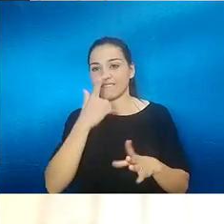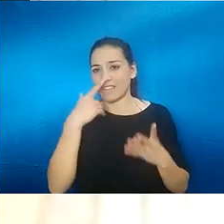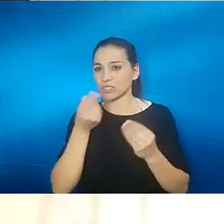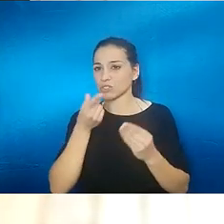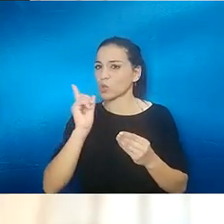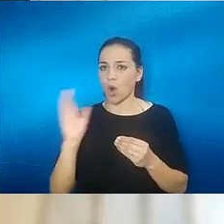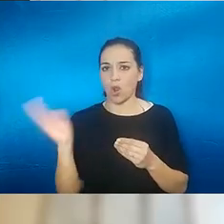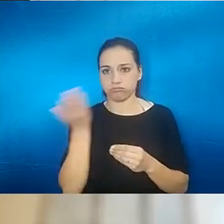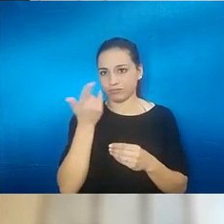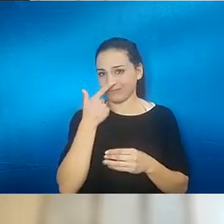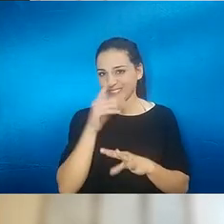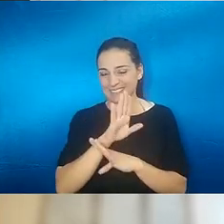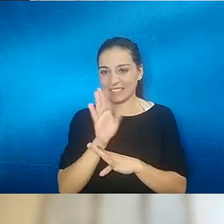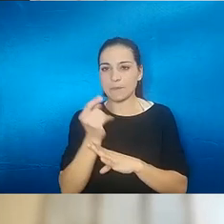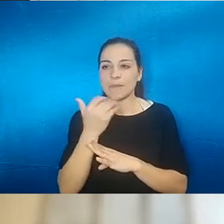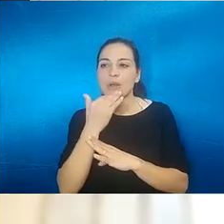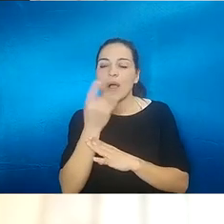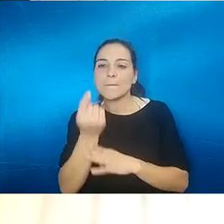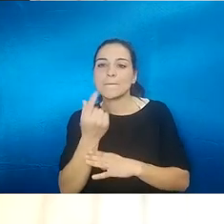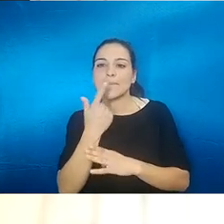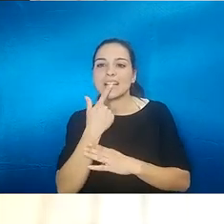tienes algún receptor gustativo